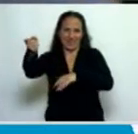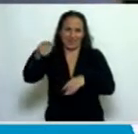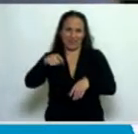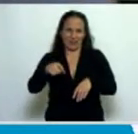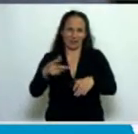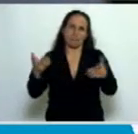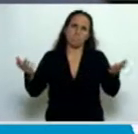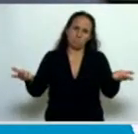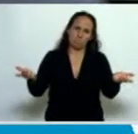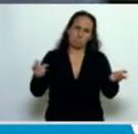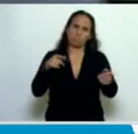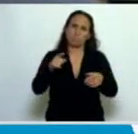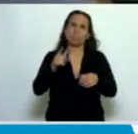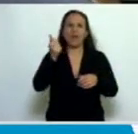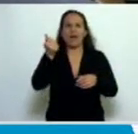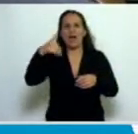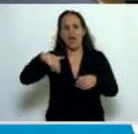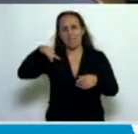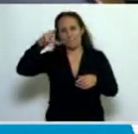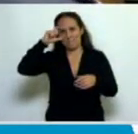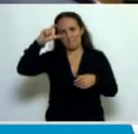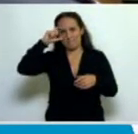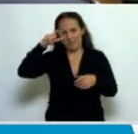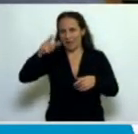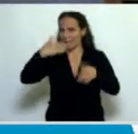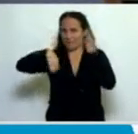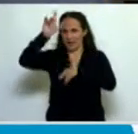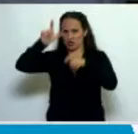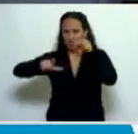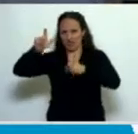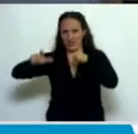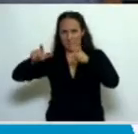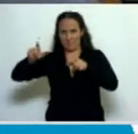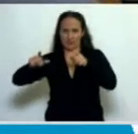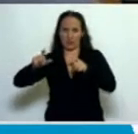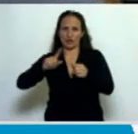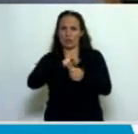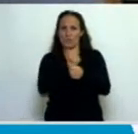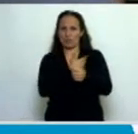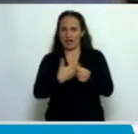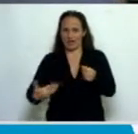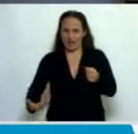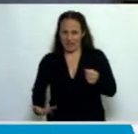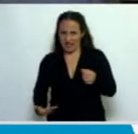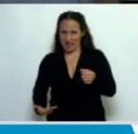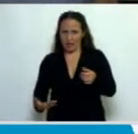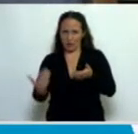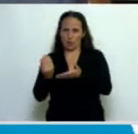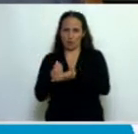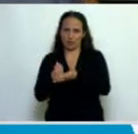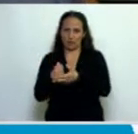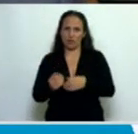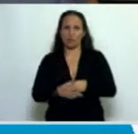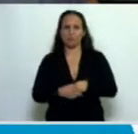AMPE va a estar integrada en su mayoría por representantes del Poder Ejecutivo o que responden al Poder